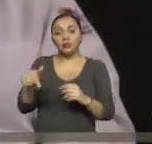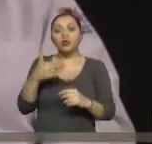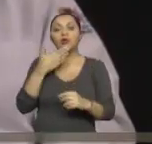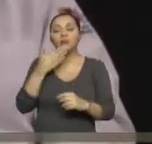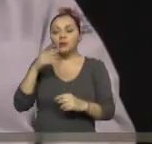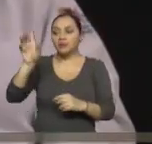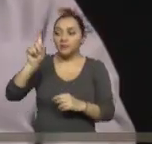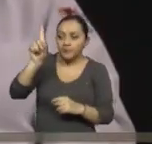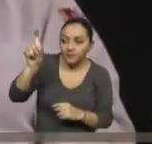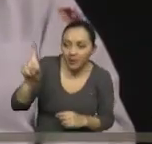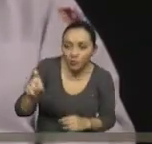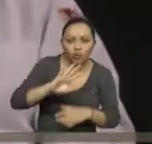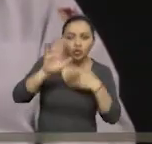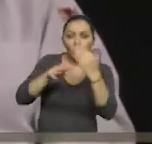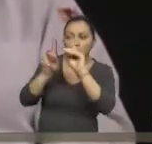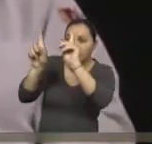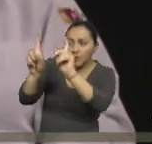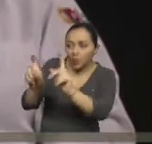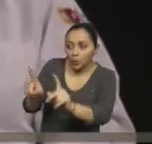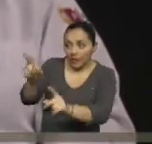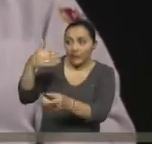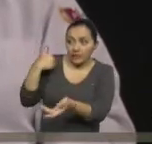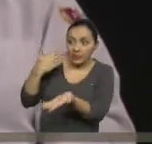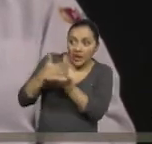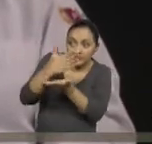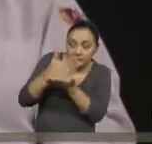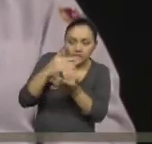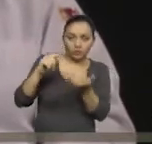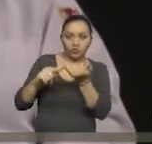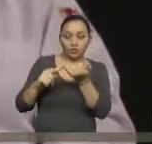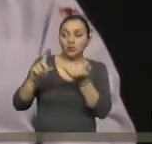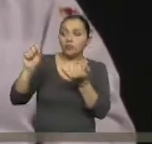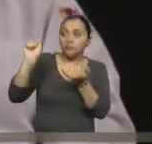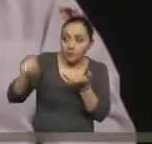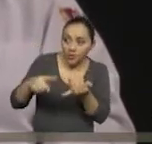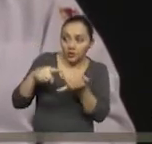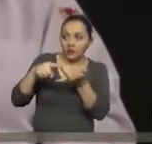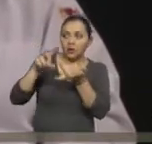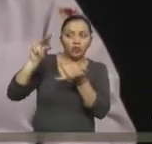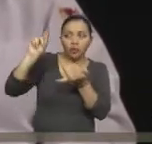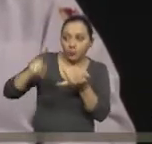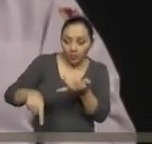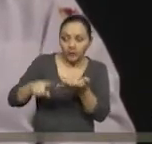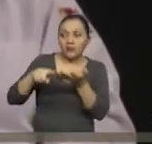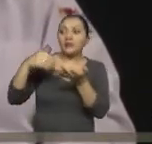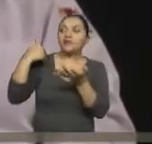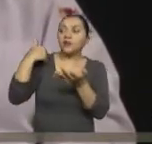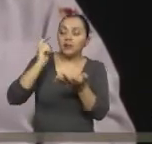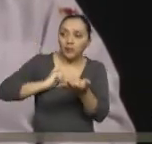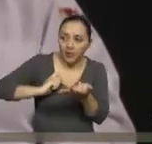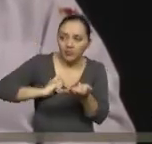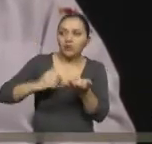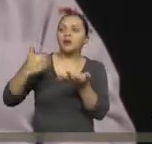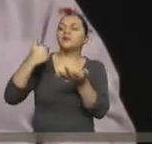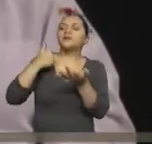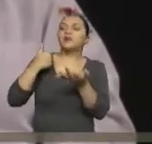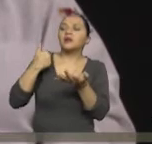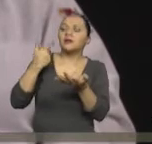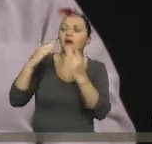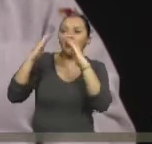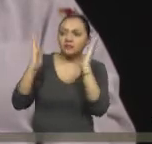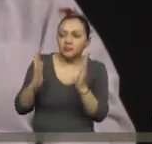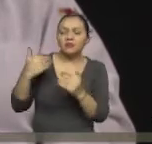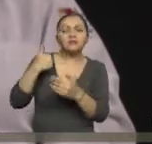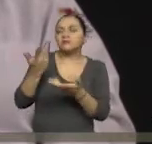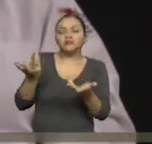cuales tiene o no acceso la persona y canalizamos las necesidades que están haciendo falta a través de las diferentes